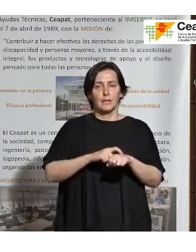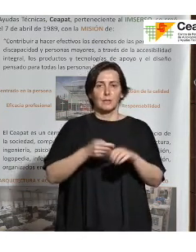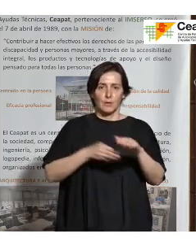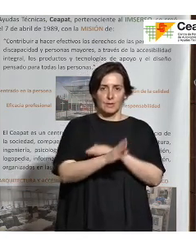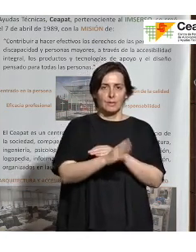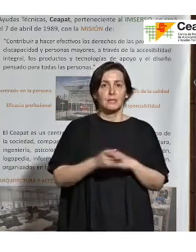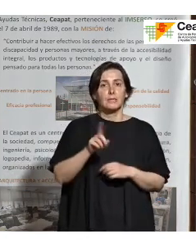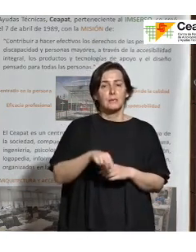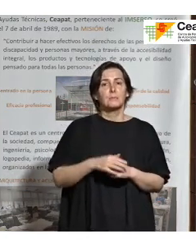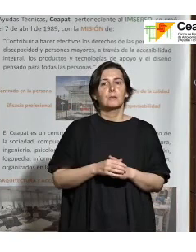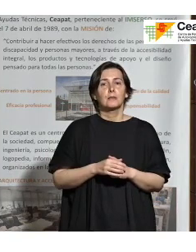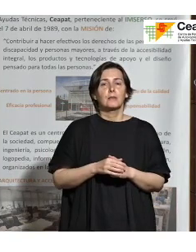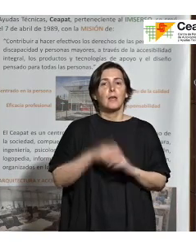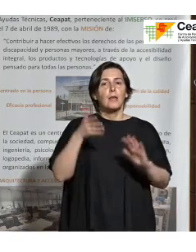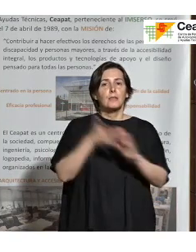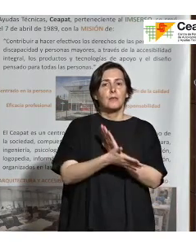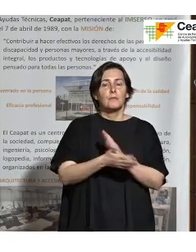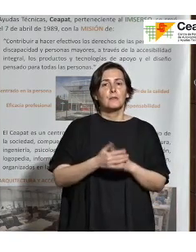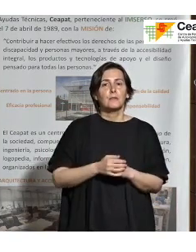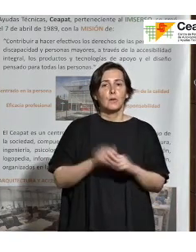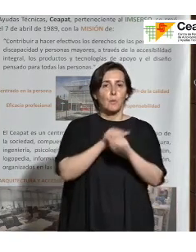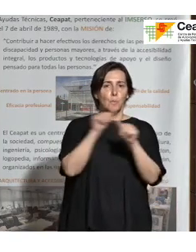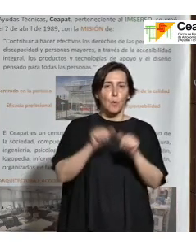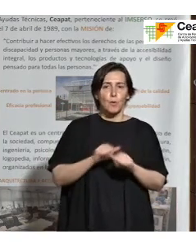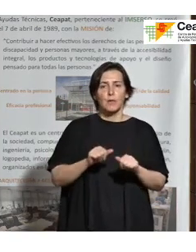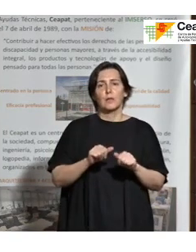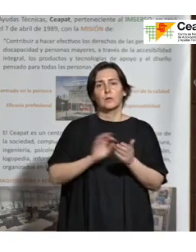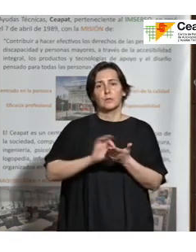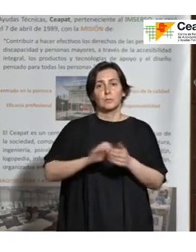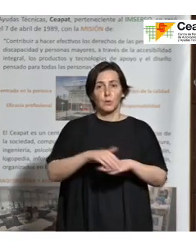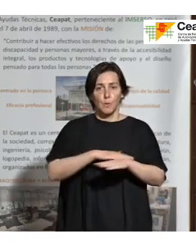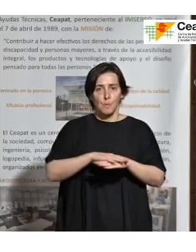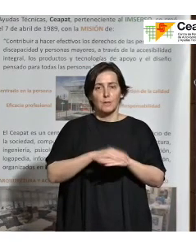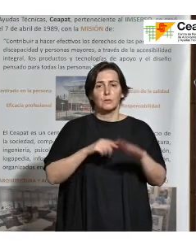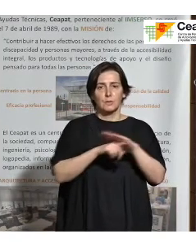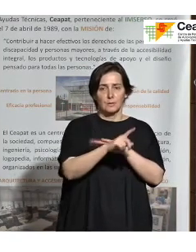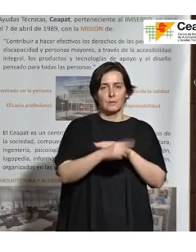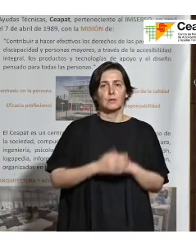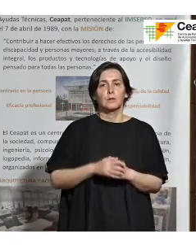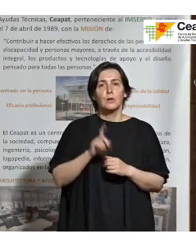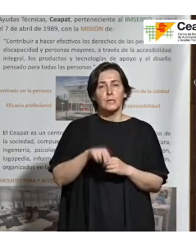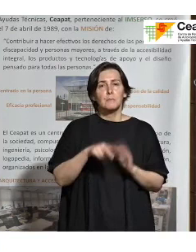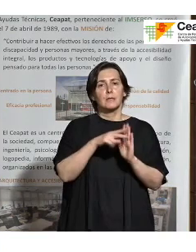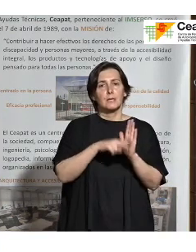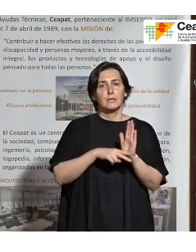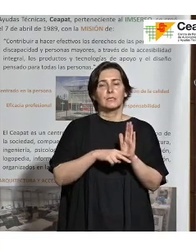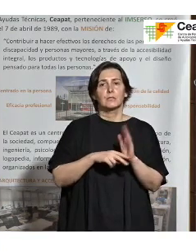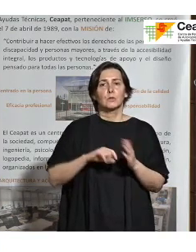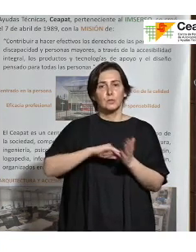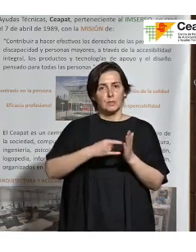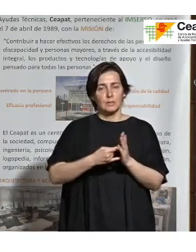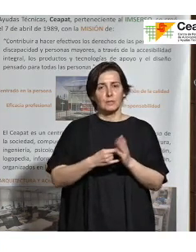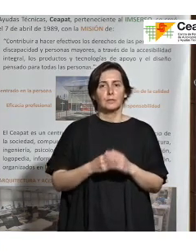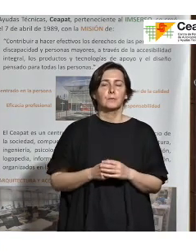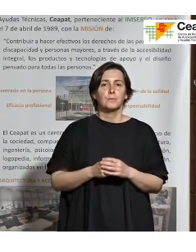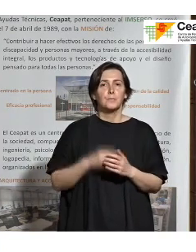pero también la definición de modelo de servicio básico y avanzado y toda la parte de requisitos técnicos